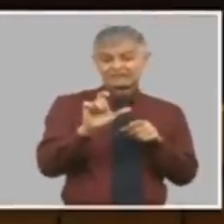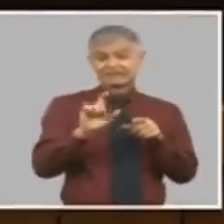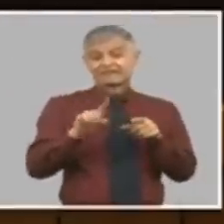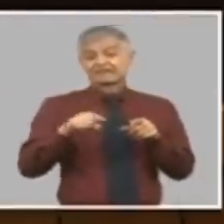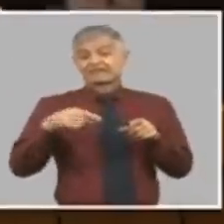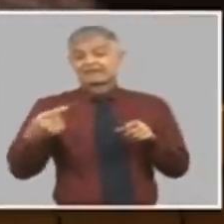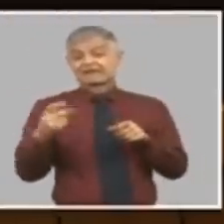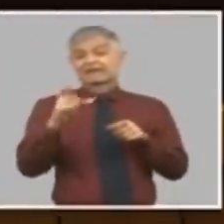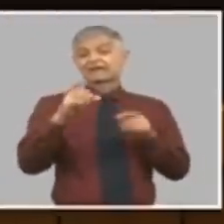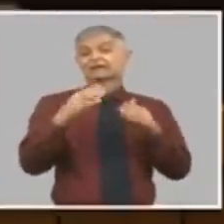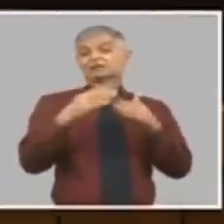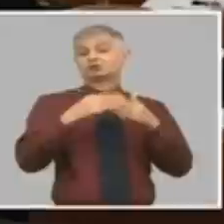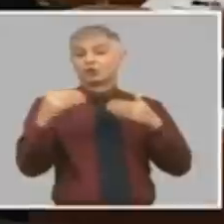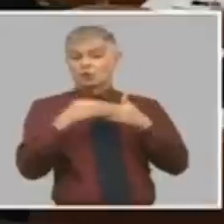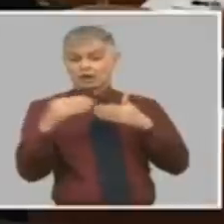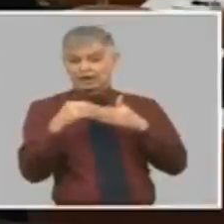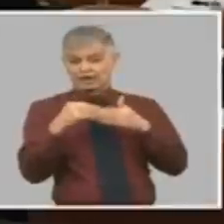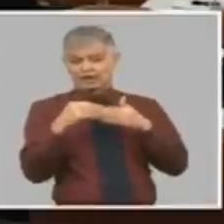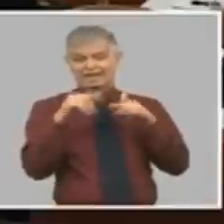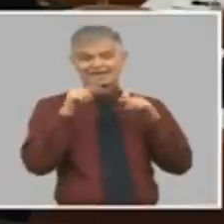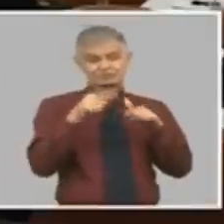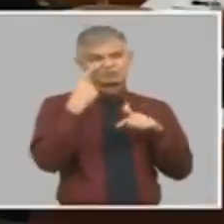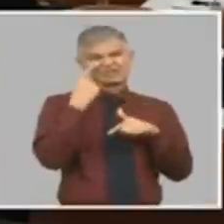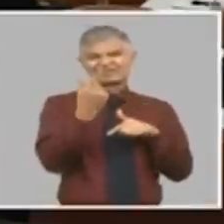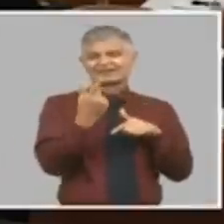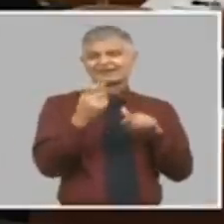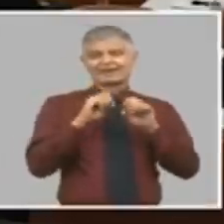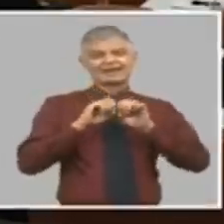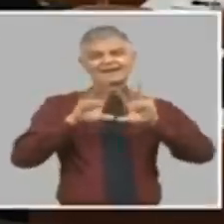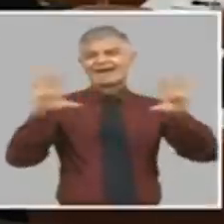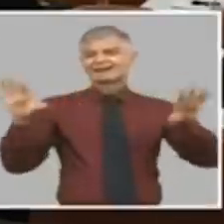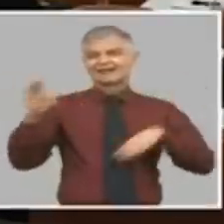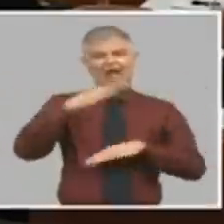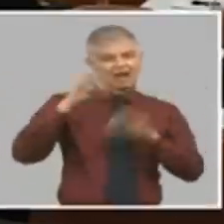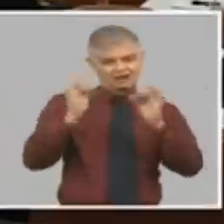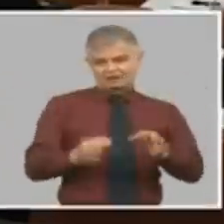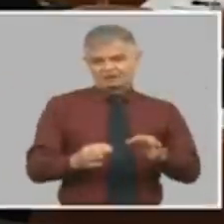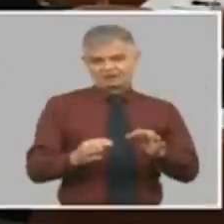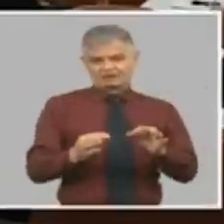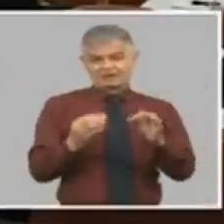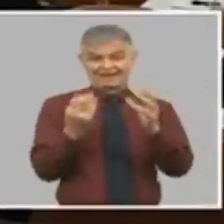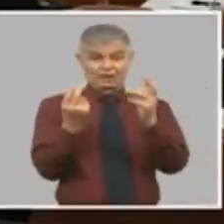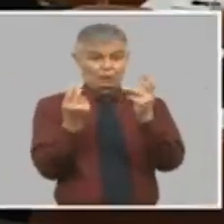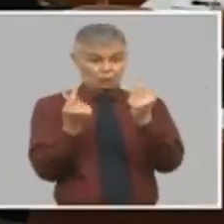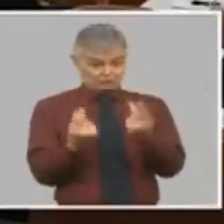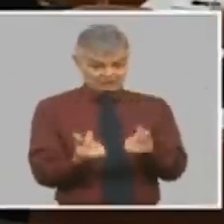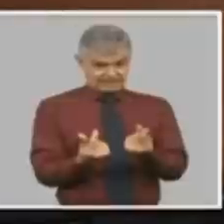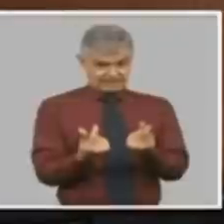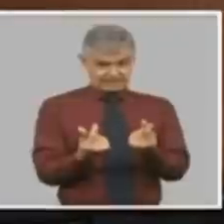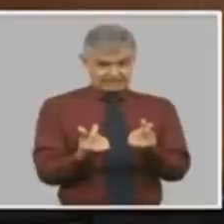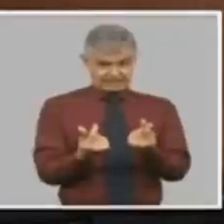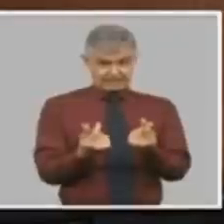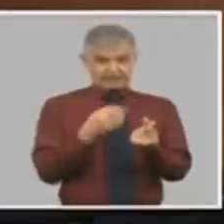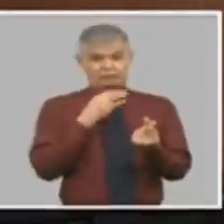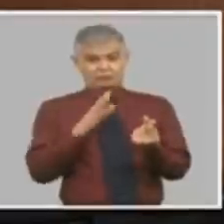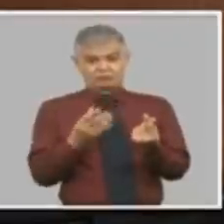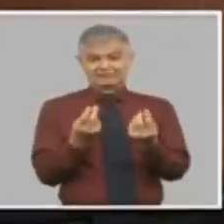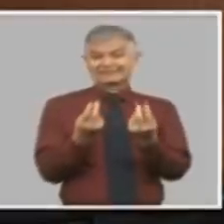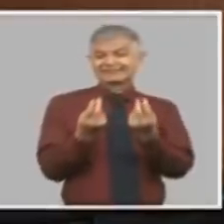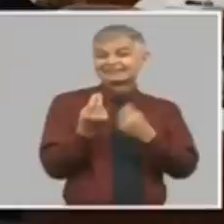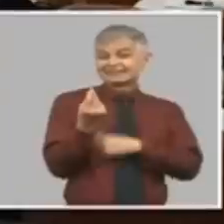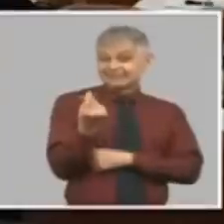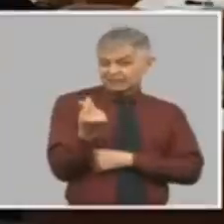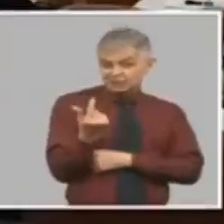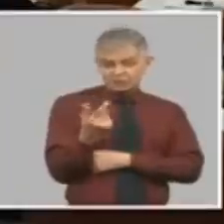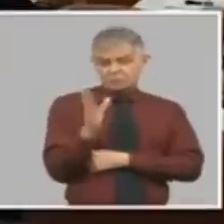tiene un reflejo en la vida real y en una economía donde los dineros no